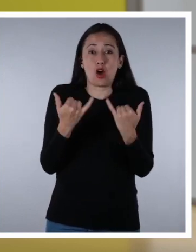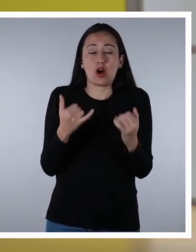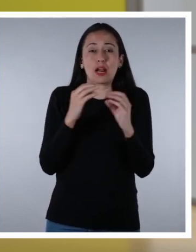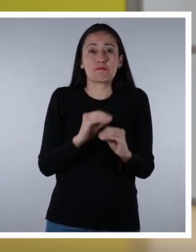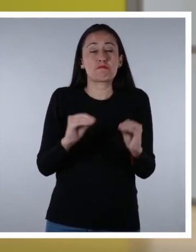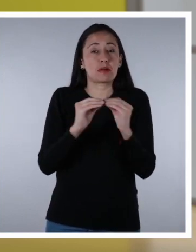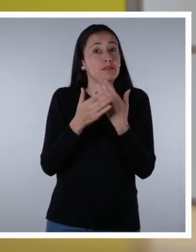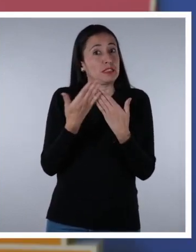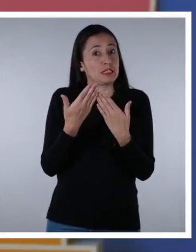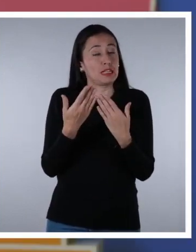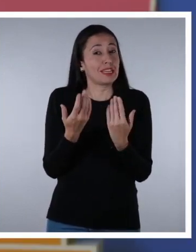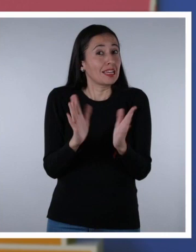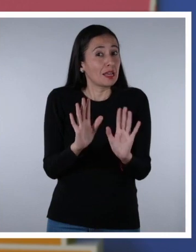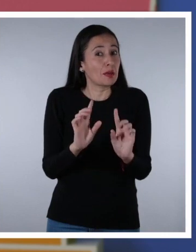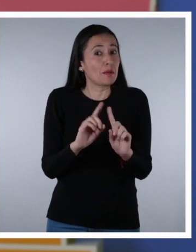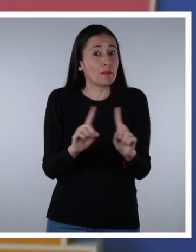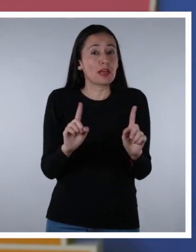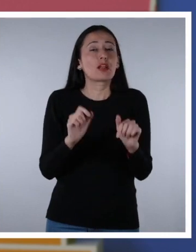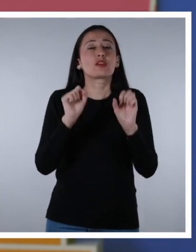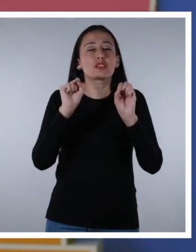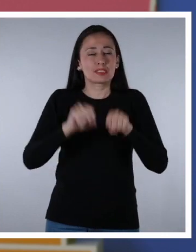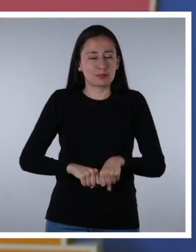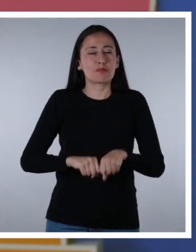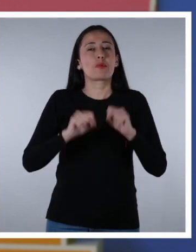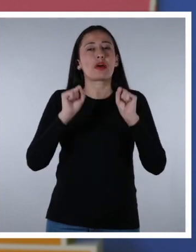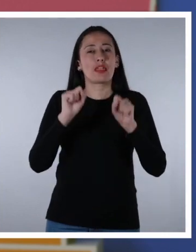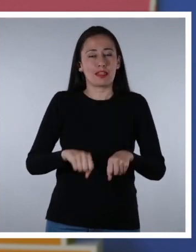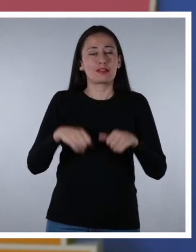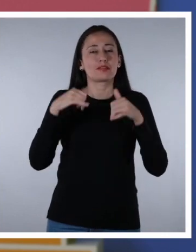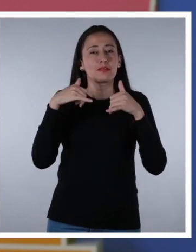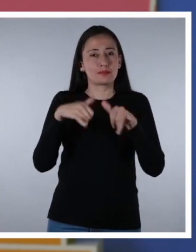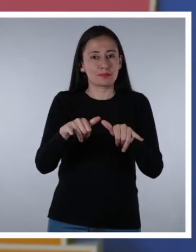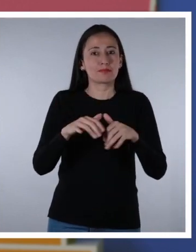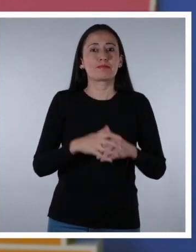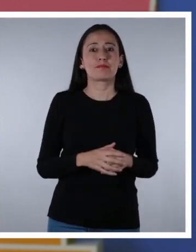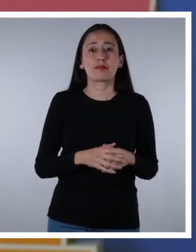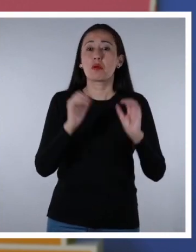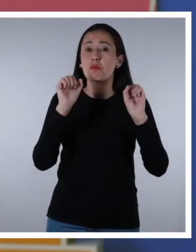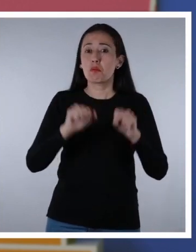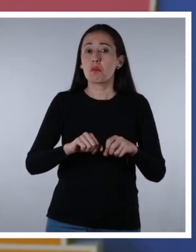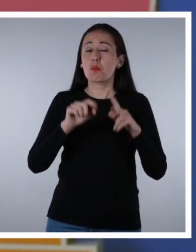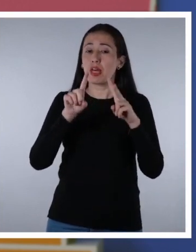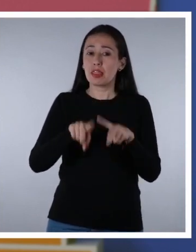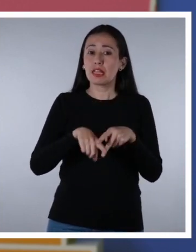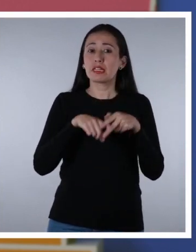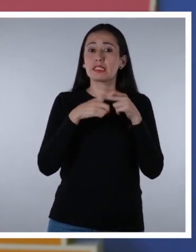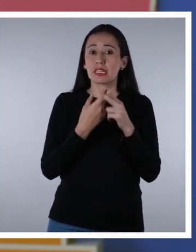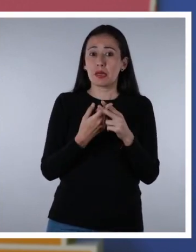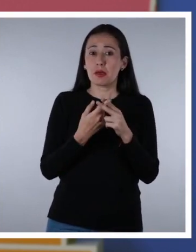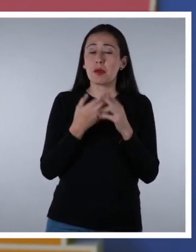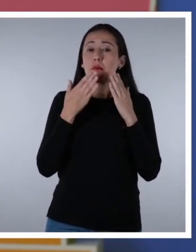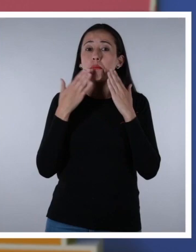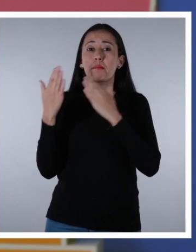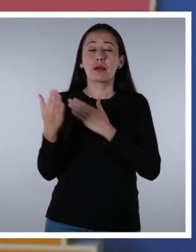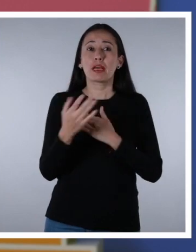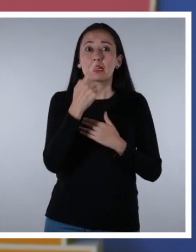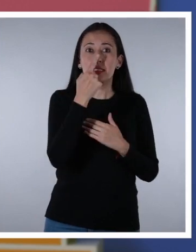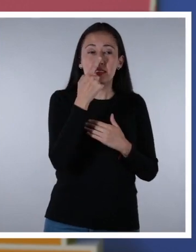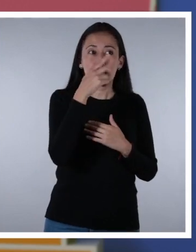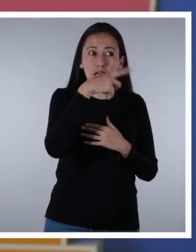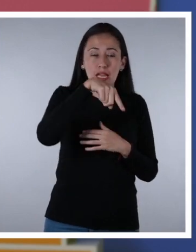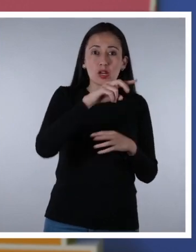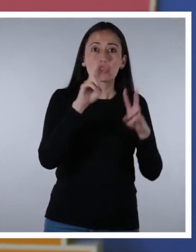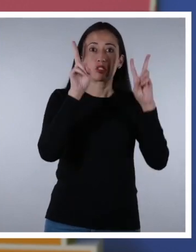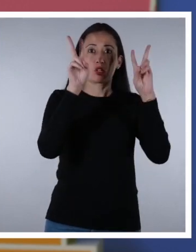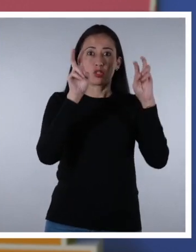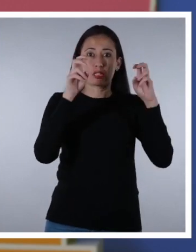Y si no, aún estás a tiempo de hacerlo. Puedes empezar por mostrar interés real en lo que